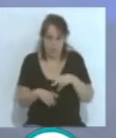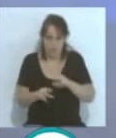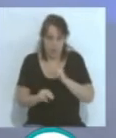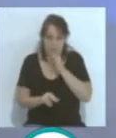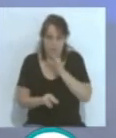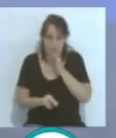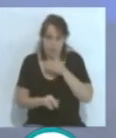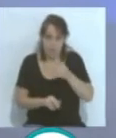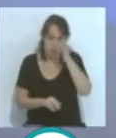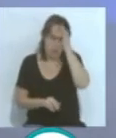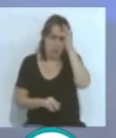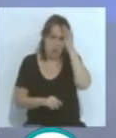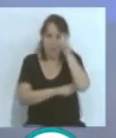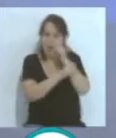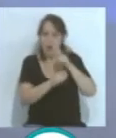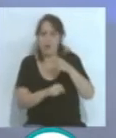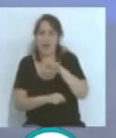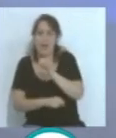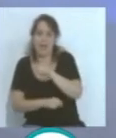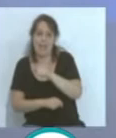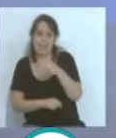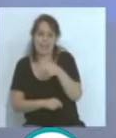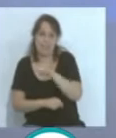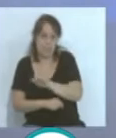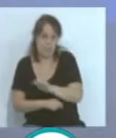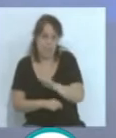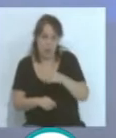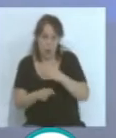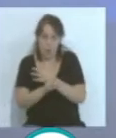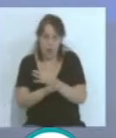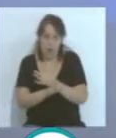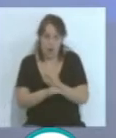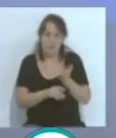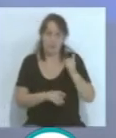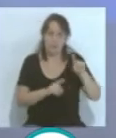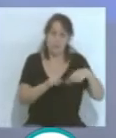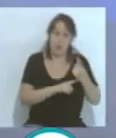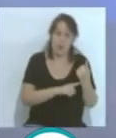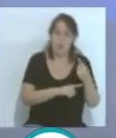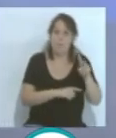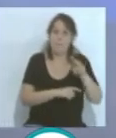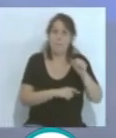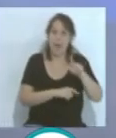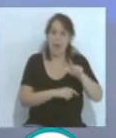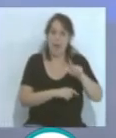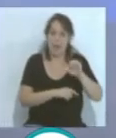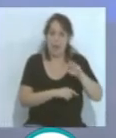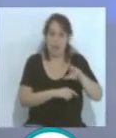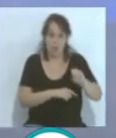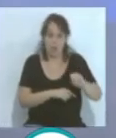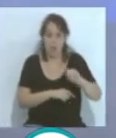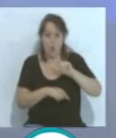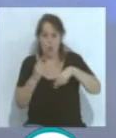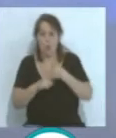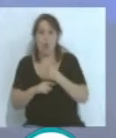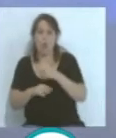compromiso con el Elche, primero en el Martínez Valero, y el domingo en la Romarera. Víctor Fernández